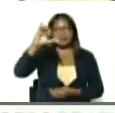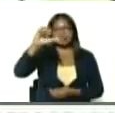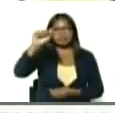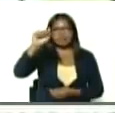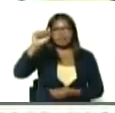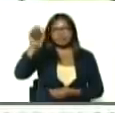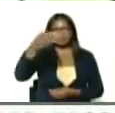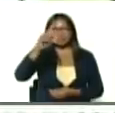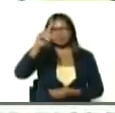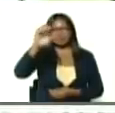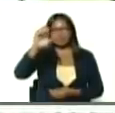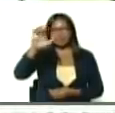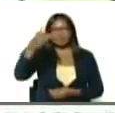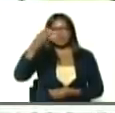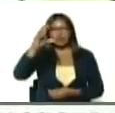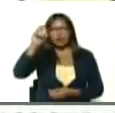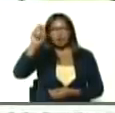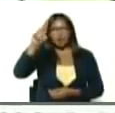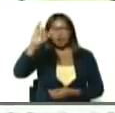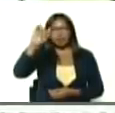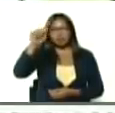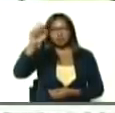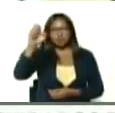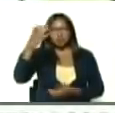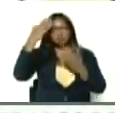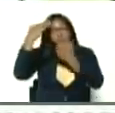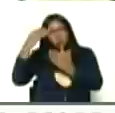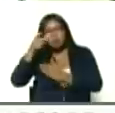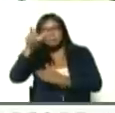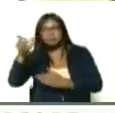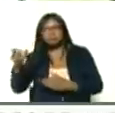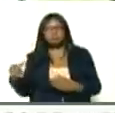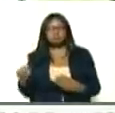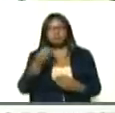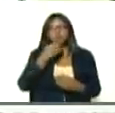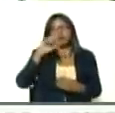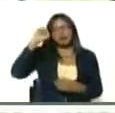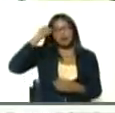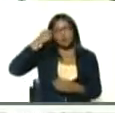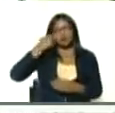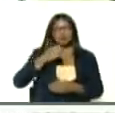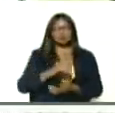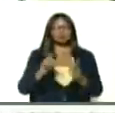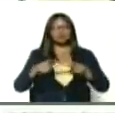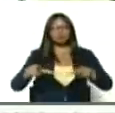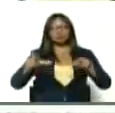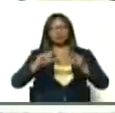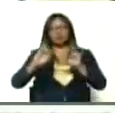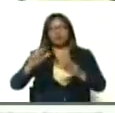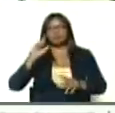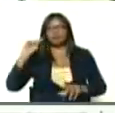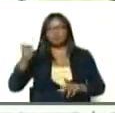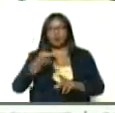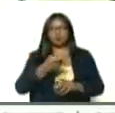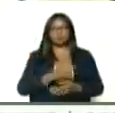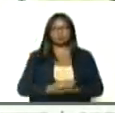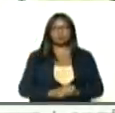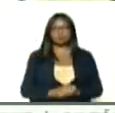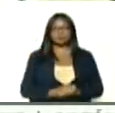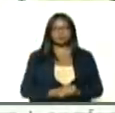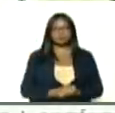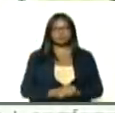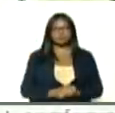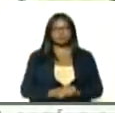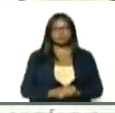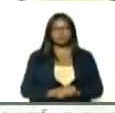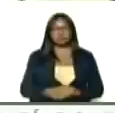pobladores, de esa zona tan especial, que nos trae, tan buenos recuerdos, Altagracia, de Orituco, los grasitanos, que los llaman, ¿verdad?